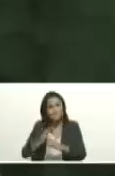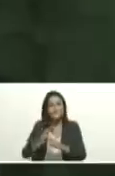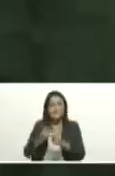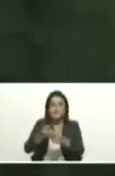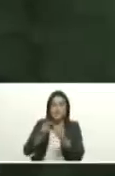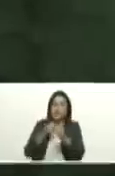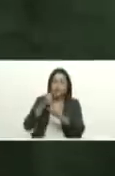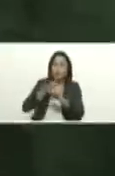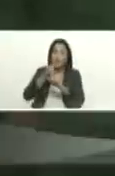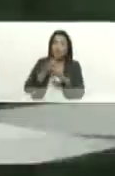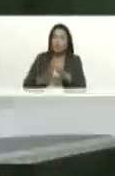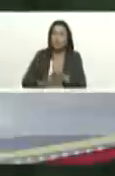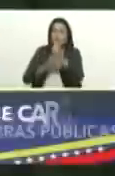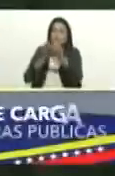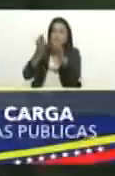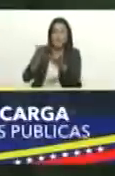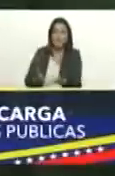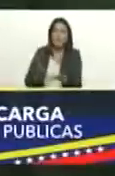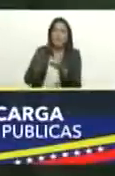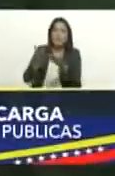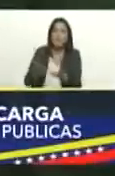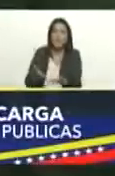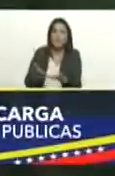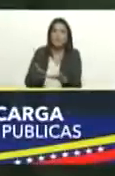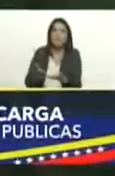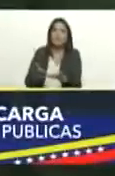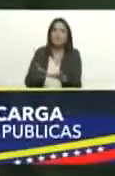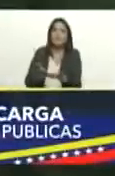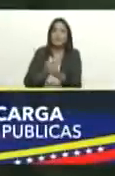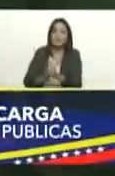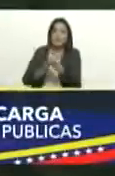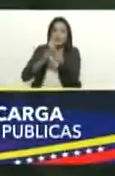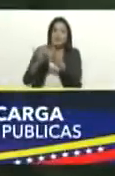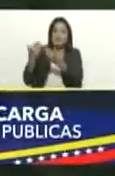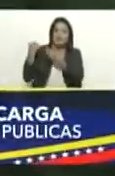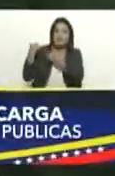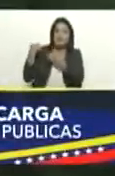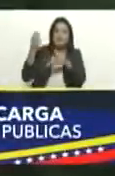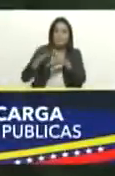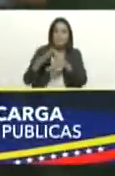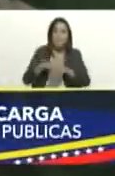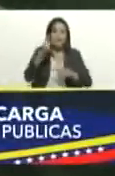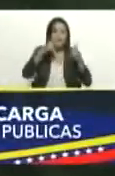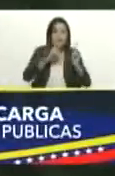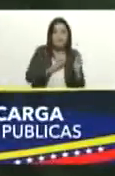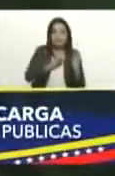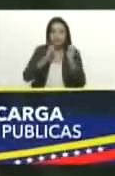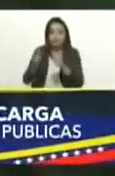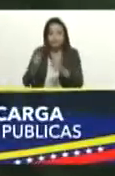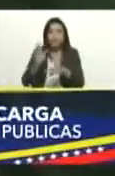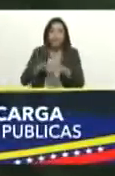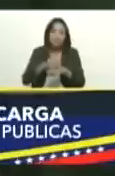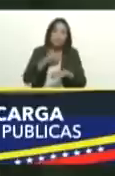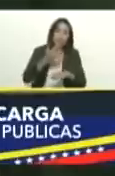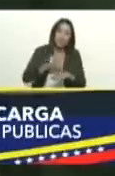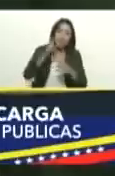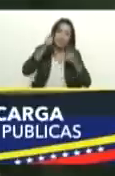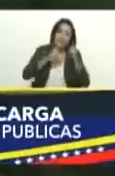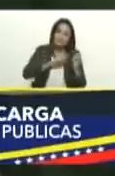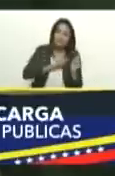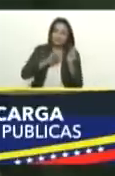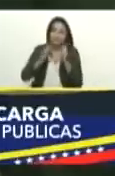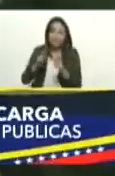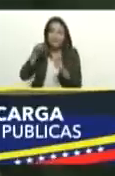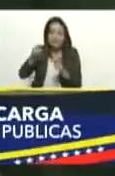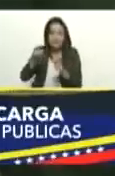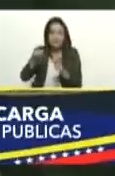librado usted el presidente que le tocó ocupar el espacio de liderazgo de la patria que dejó nuestro comandante Hugo Chávez tras su partida física usted el presidente que le